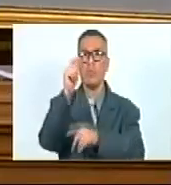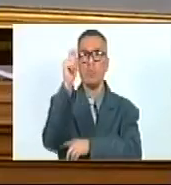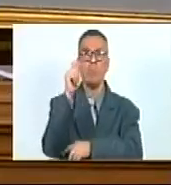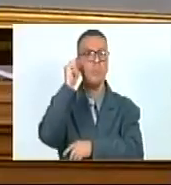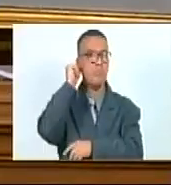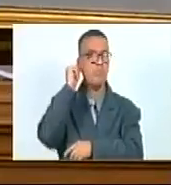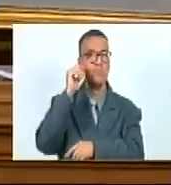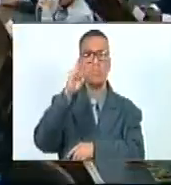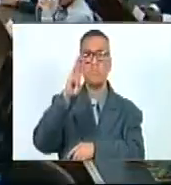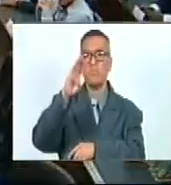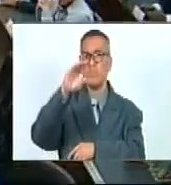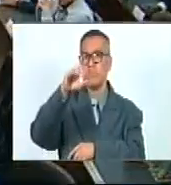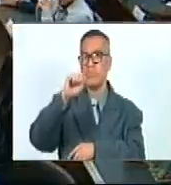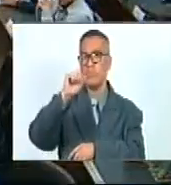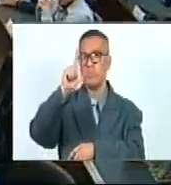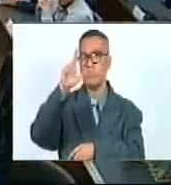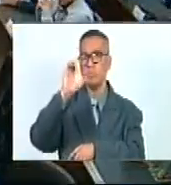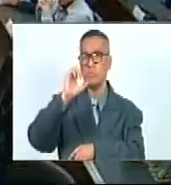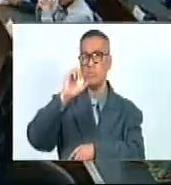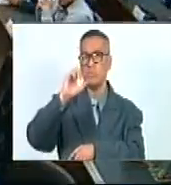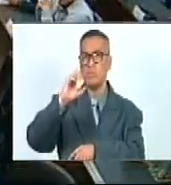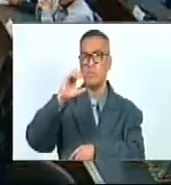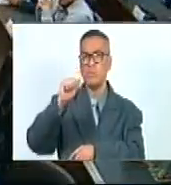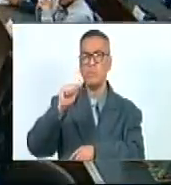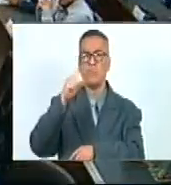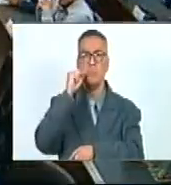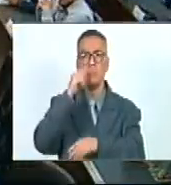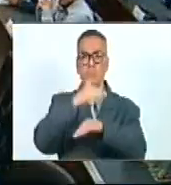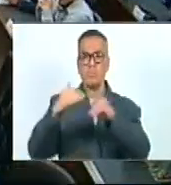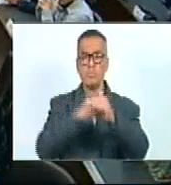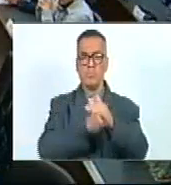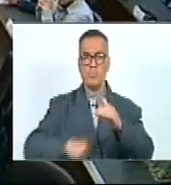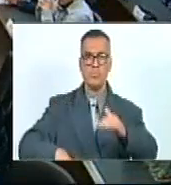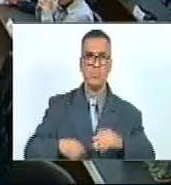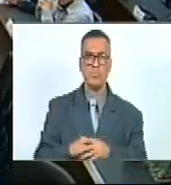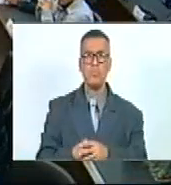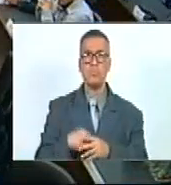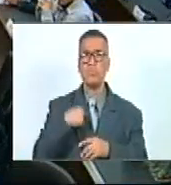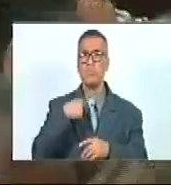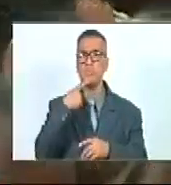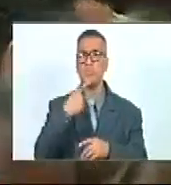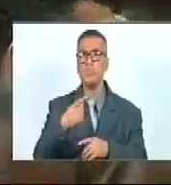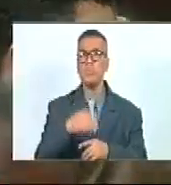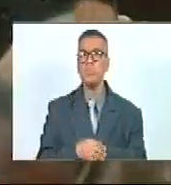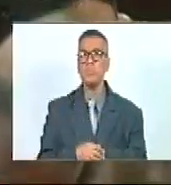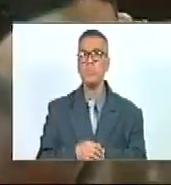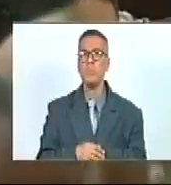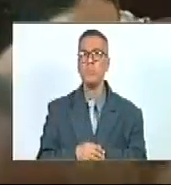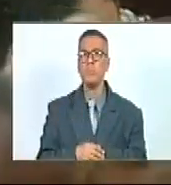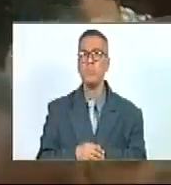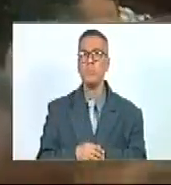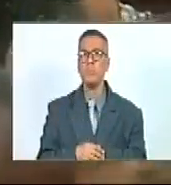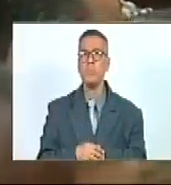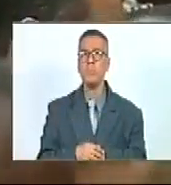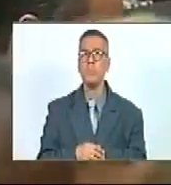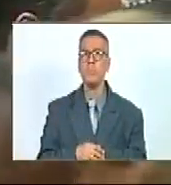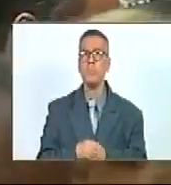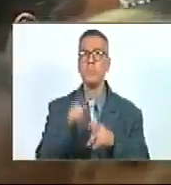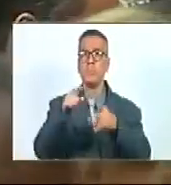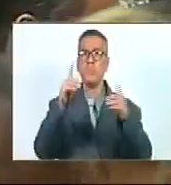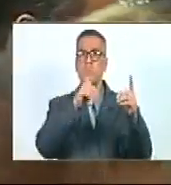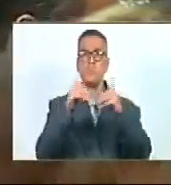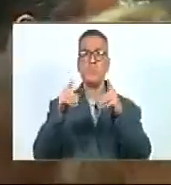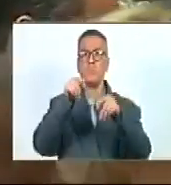Blanca Cao. Adelante. Ciudadanos vicepresidentes, solicitamos diferir el